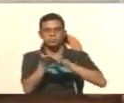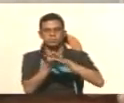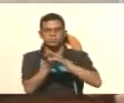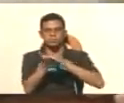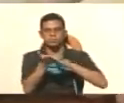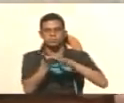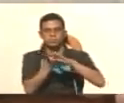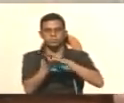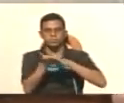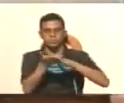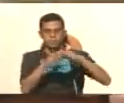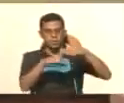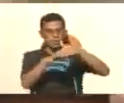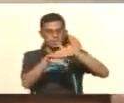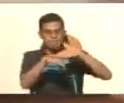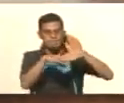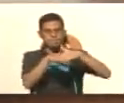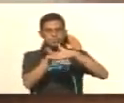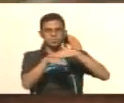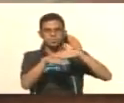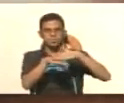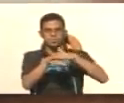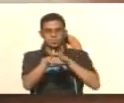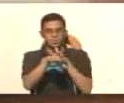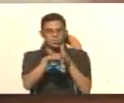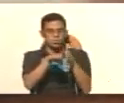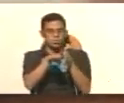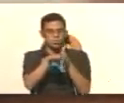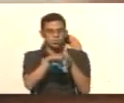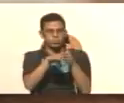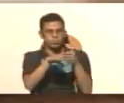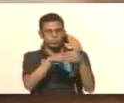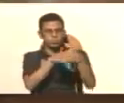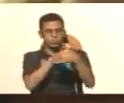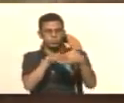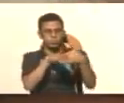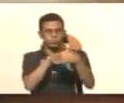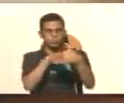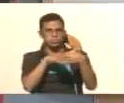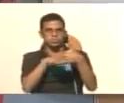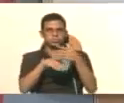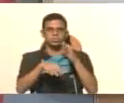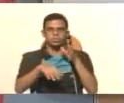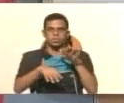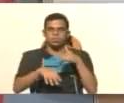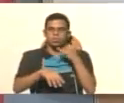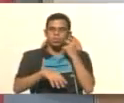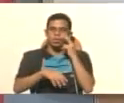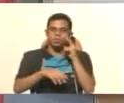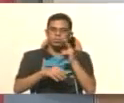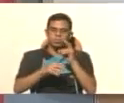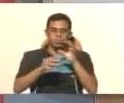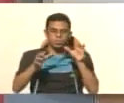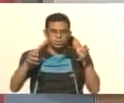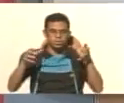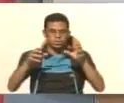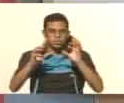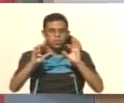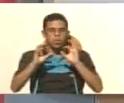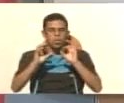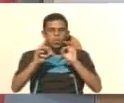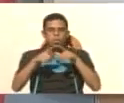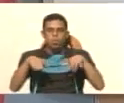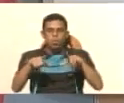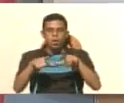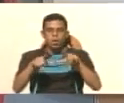por la parte superior como las partes posteriores donde podemos ver la ventilación del equipo